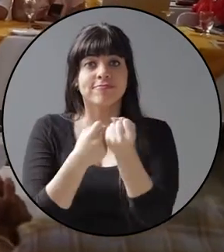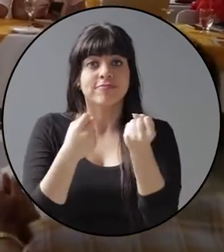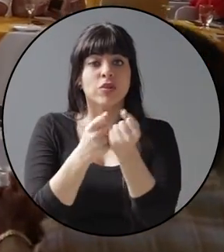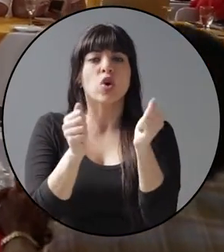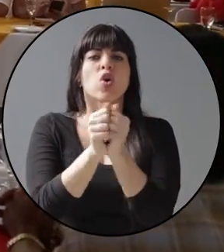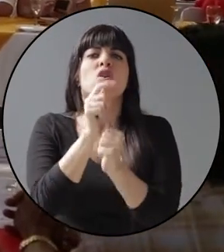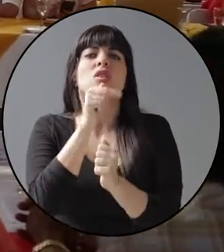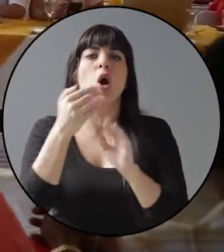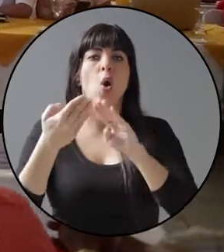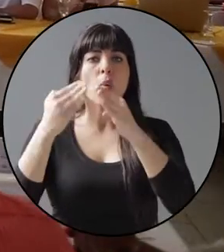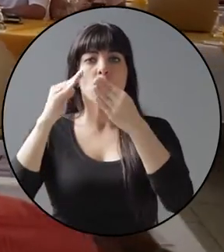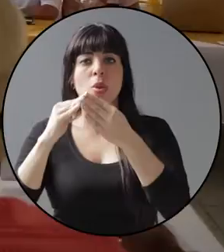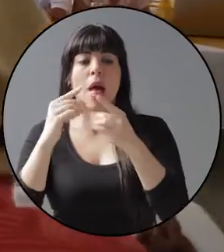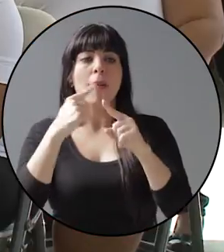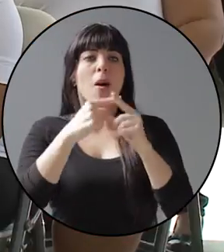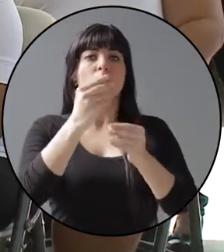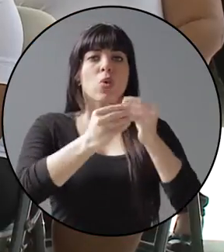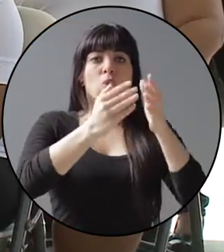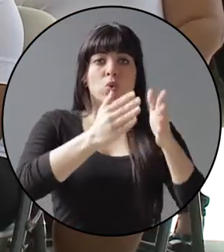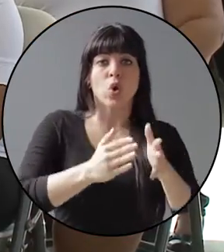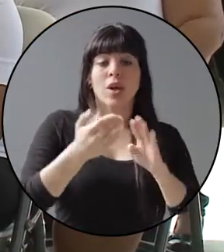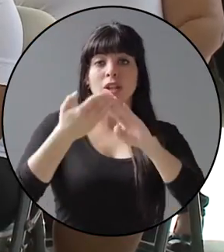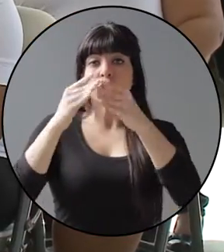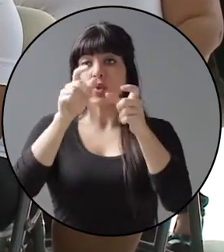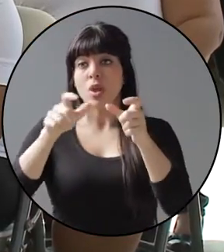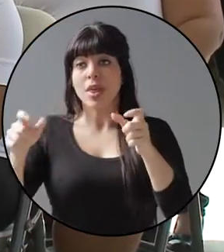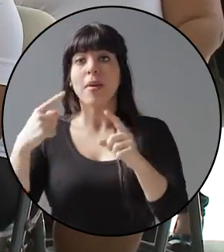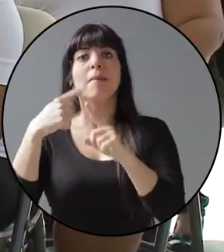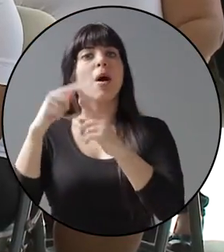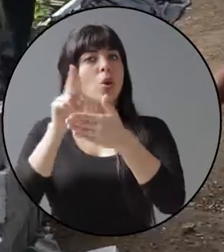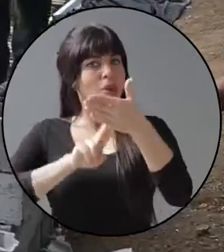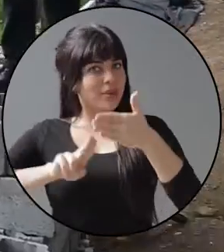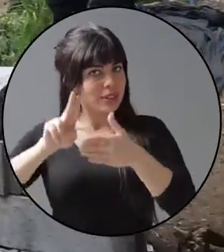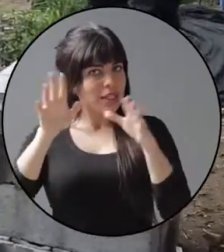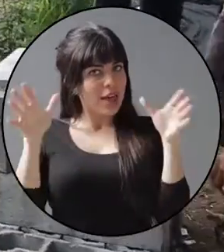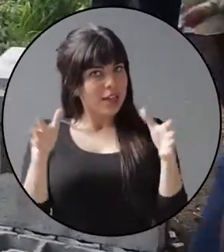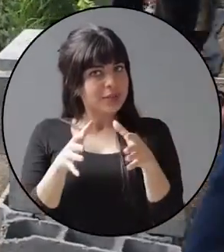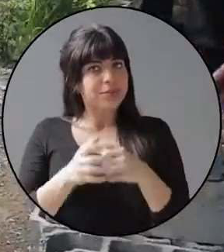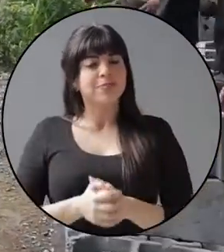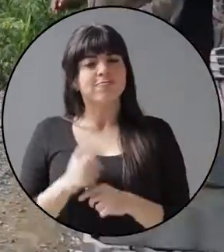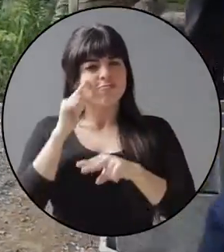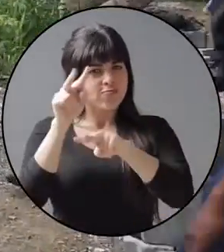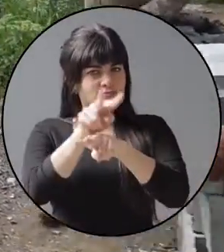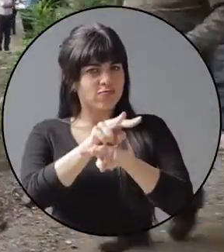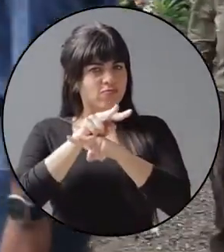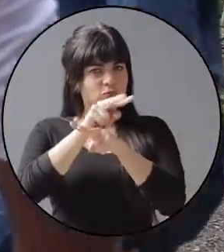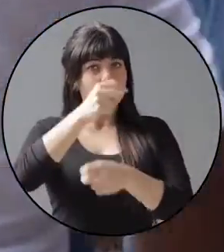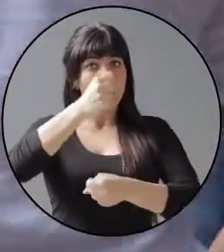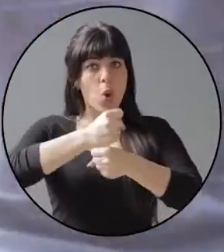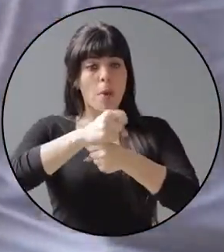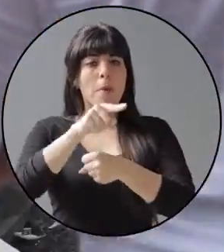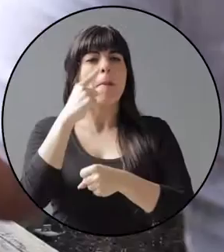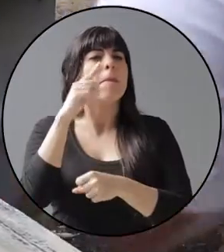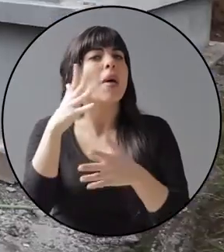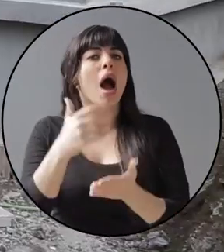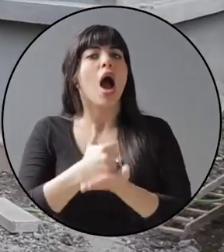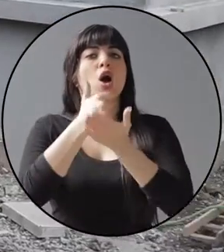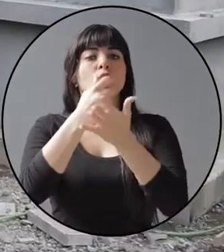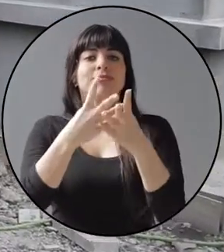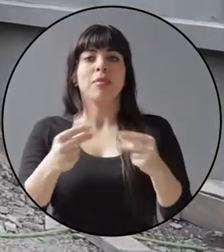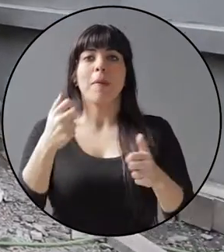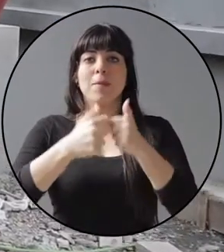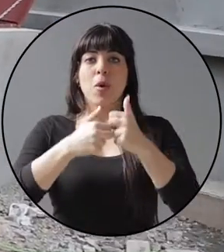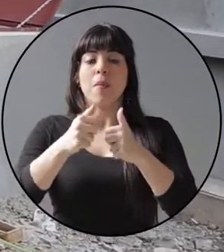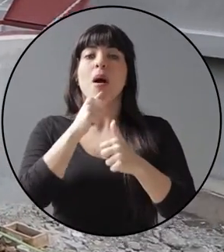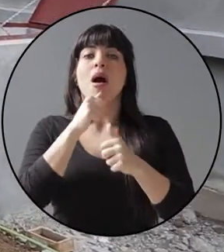comunidades, productores, ciudadanas y universidades. Inspeccionamos obras que ayudan a resolver el